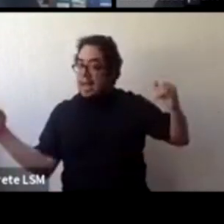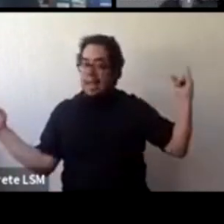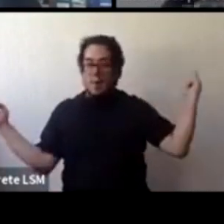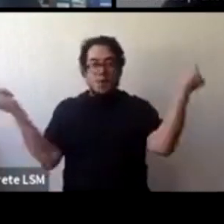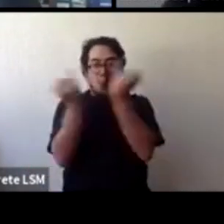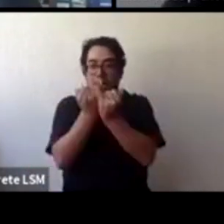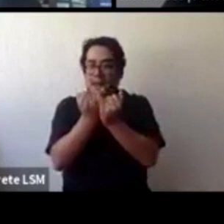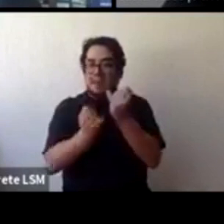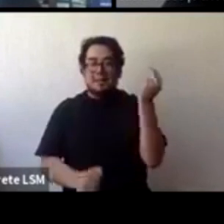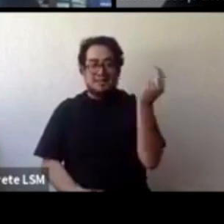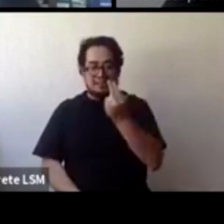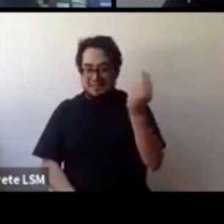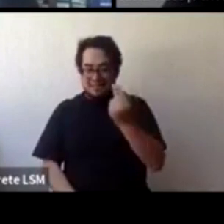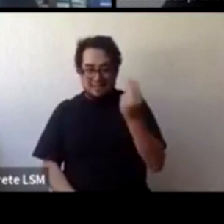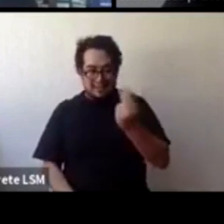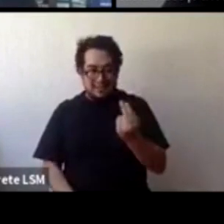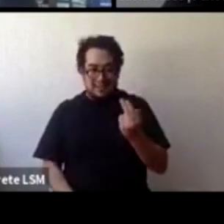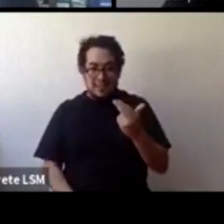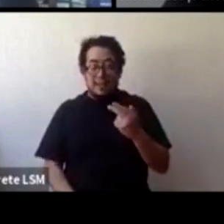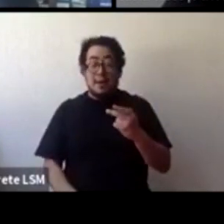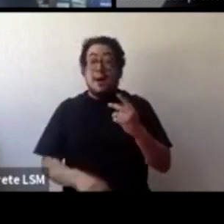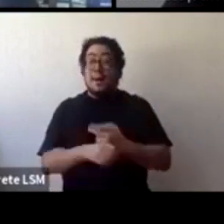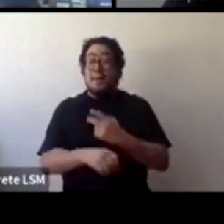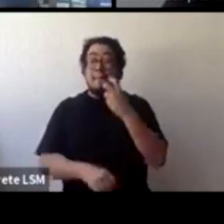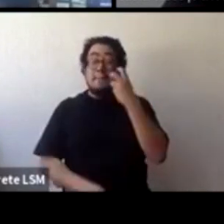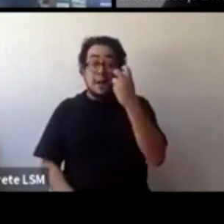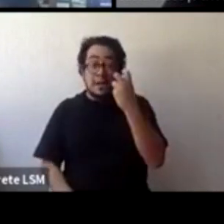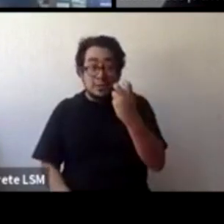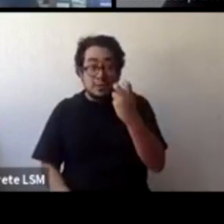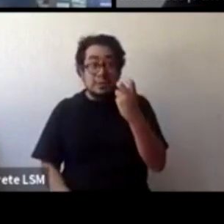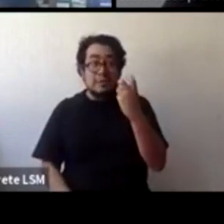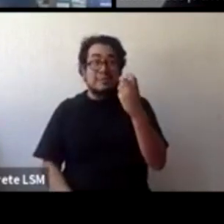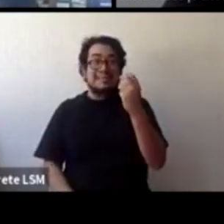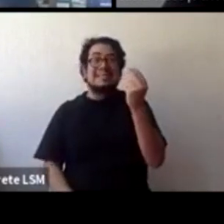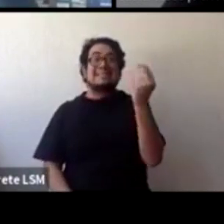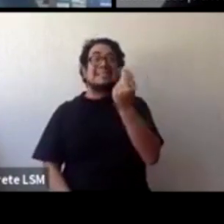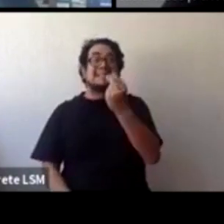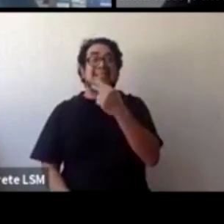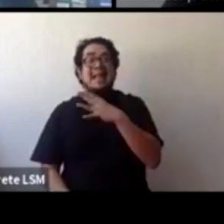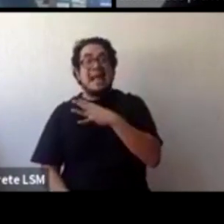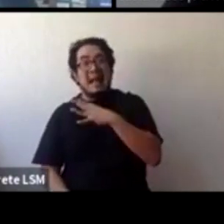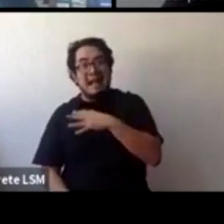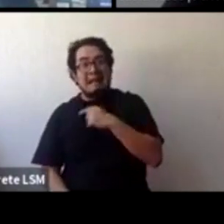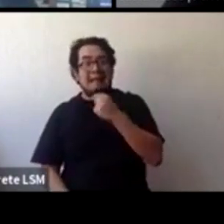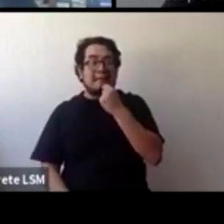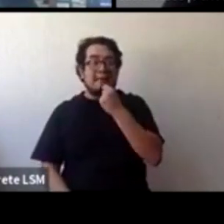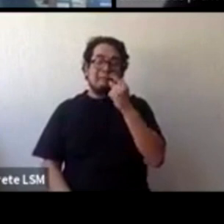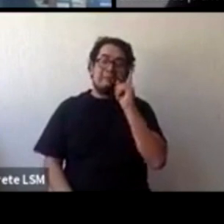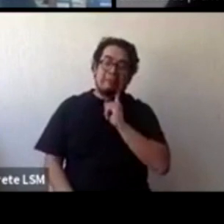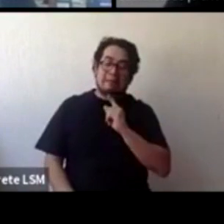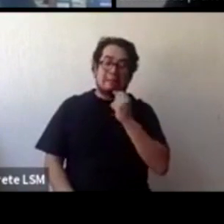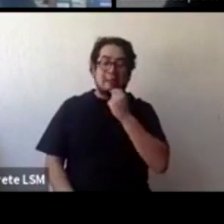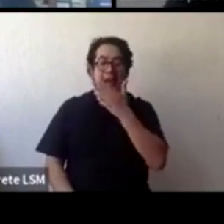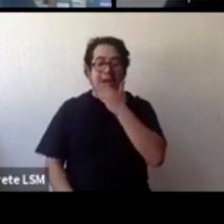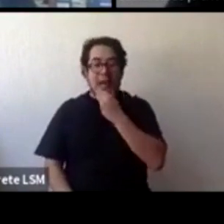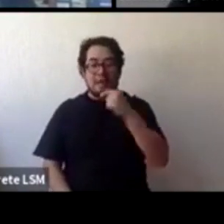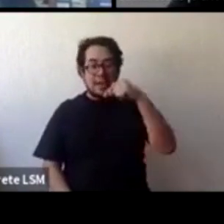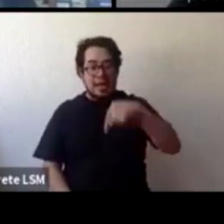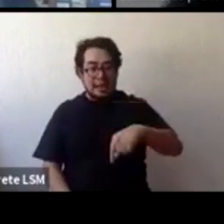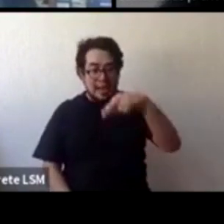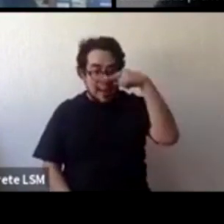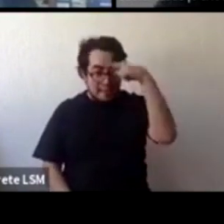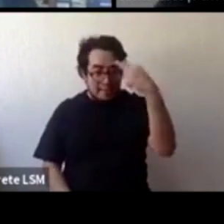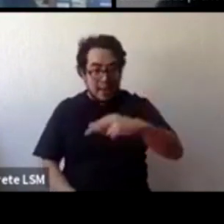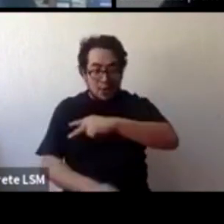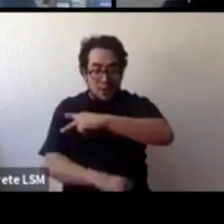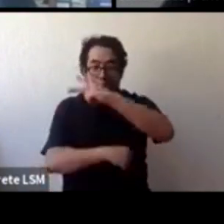que visibilizar las necesidades que tienen niñas y niños en nuestro país es muy importante, ¿no? A veces siempre